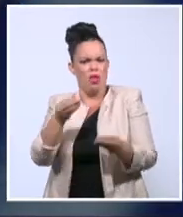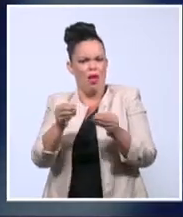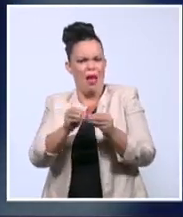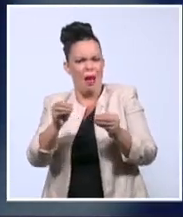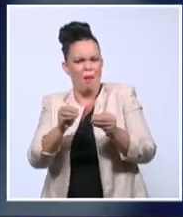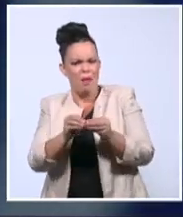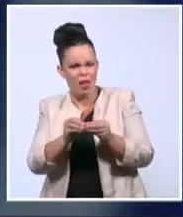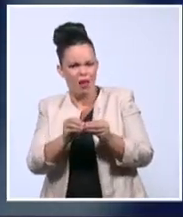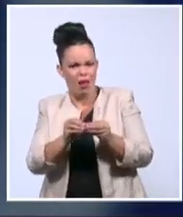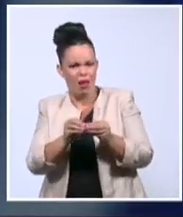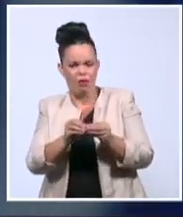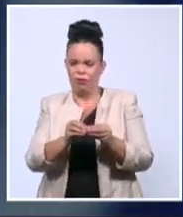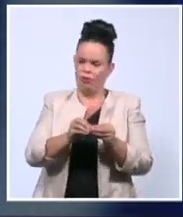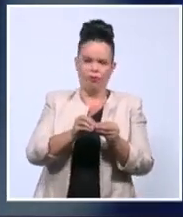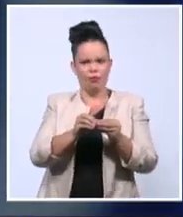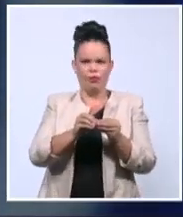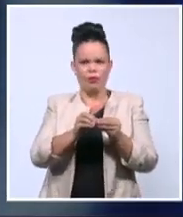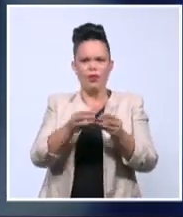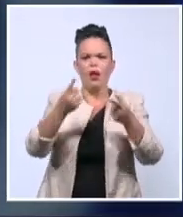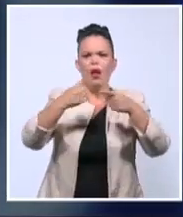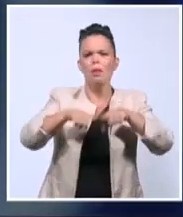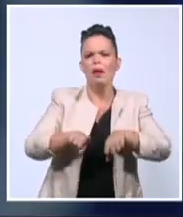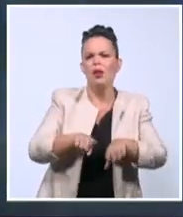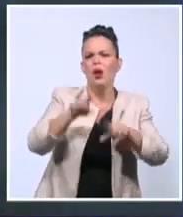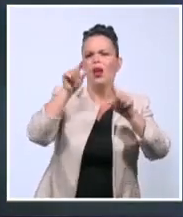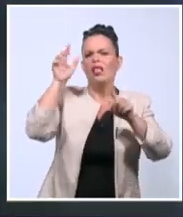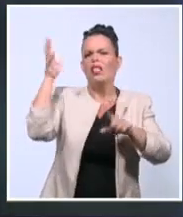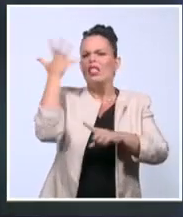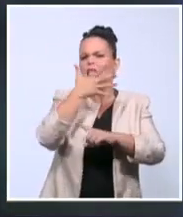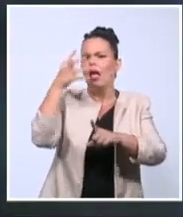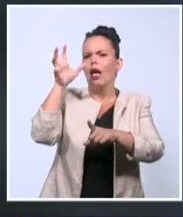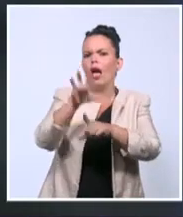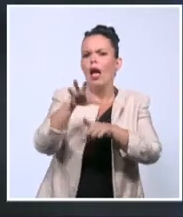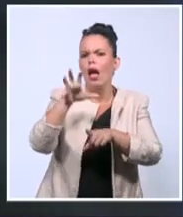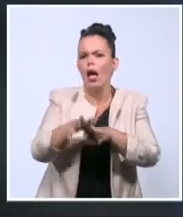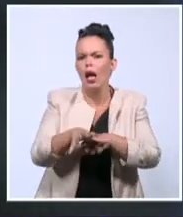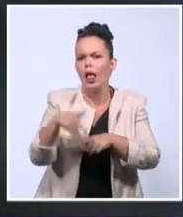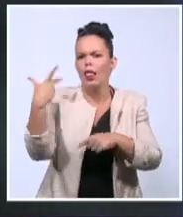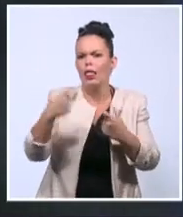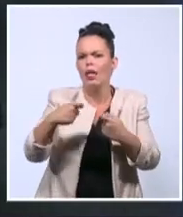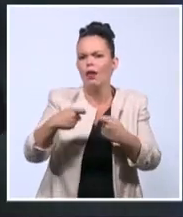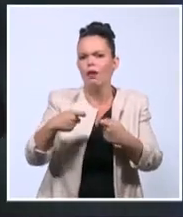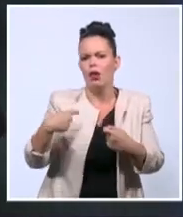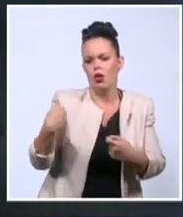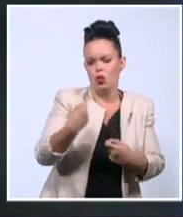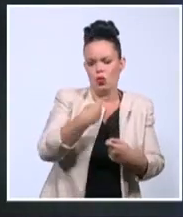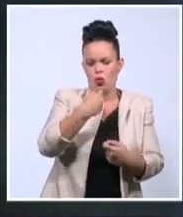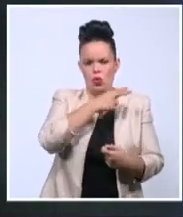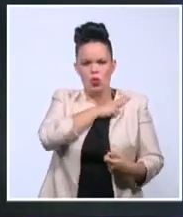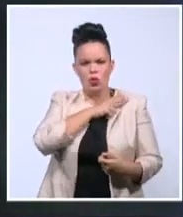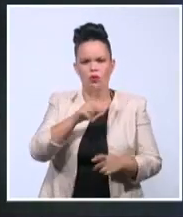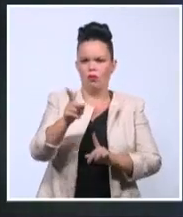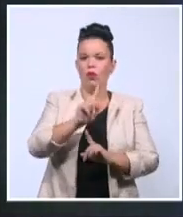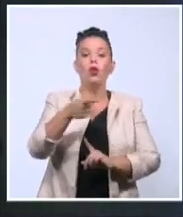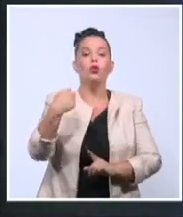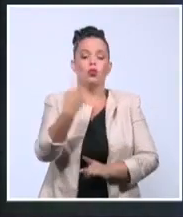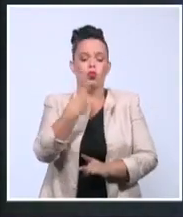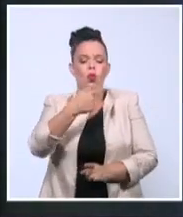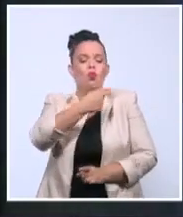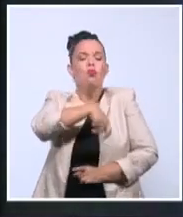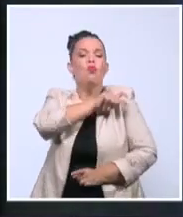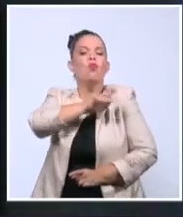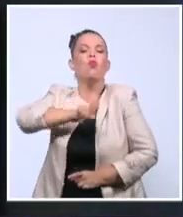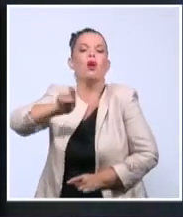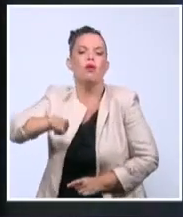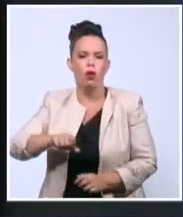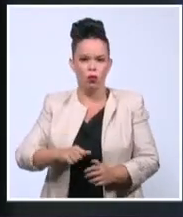gobierno ni por los dirigentes que la acusan, sino por nosotros, por el pueblo que tiene que repudiar un acto como este. El ultraje a los símbolos de la